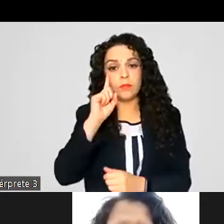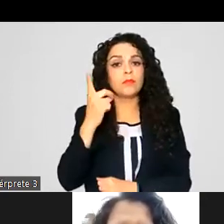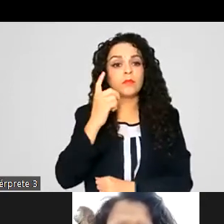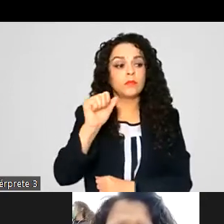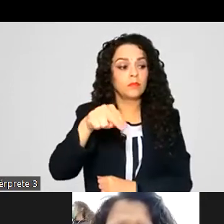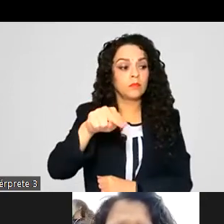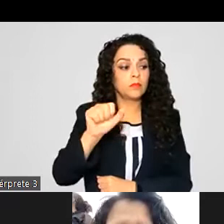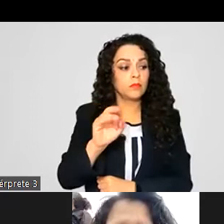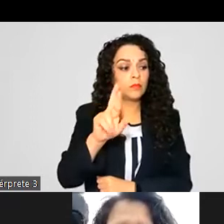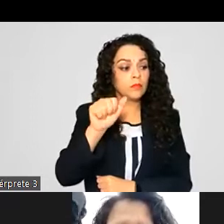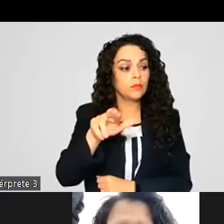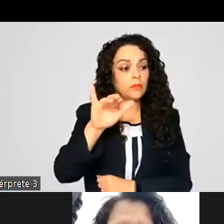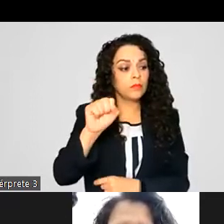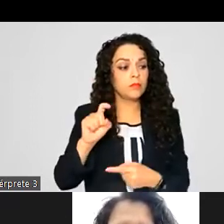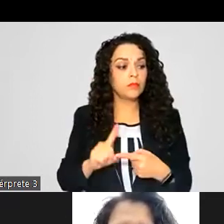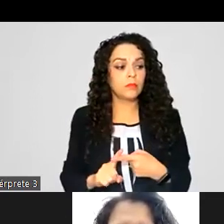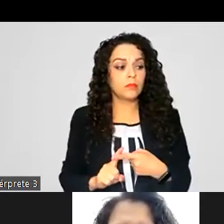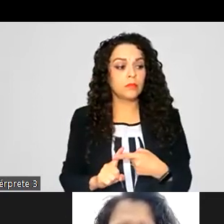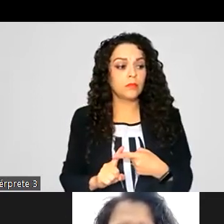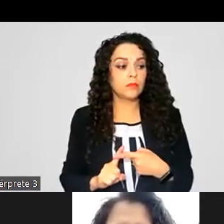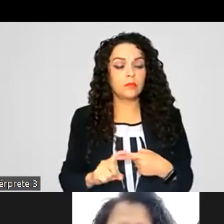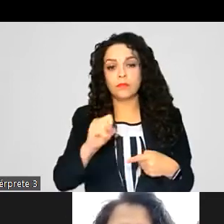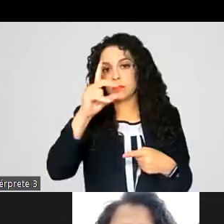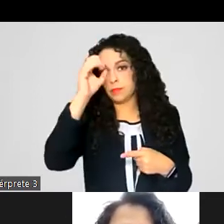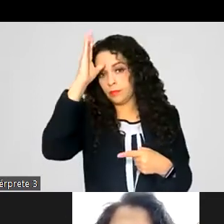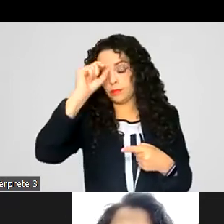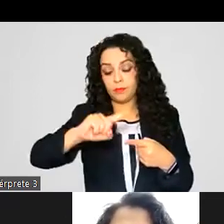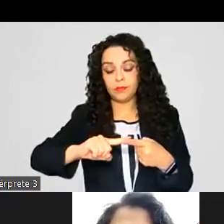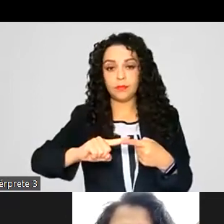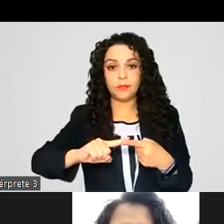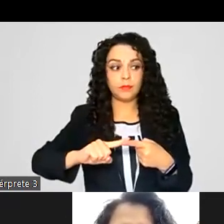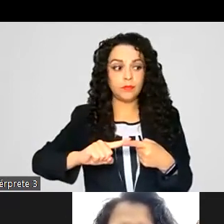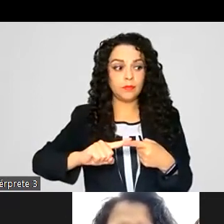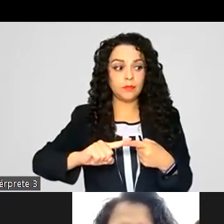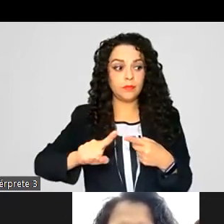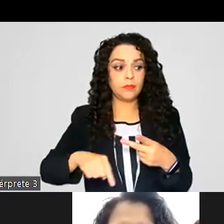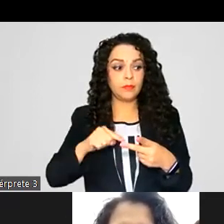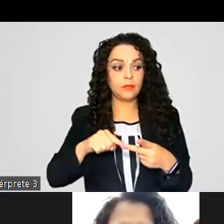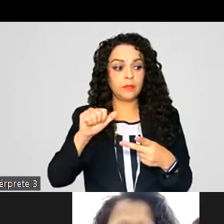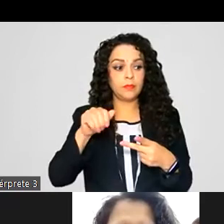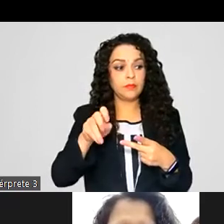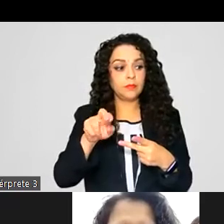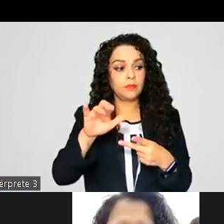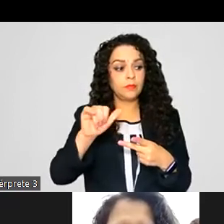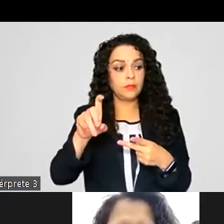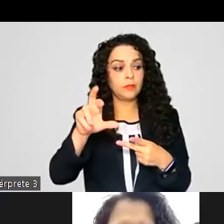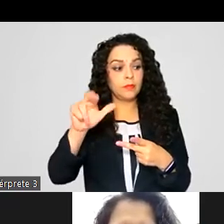Vajen Patiño? Ana Francis, a favor Diputada América Alejandra Arangel Lorenzana